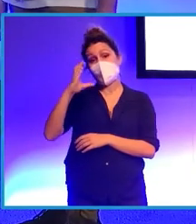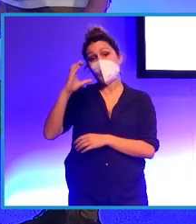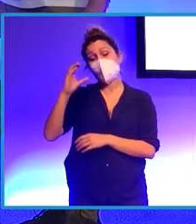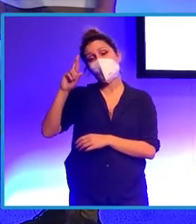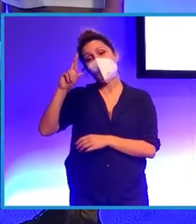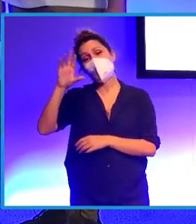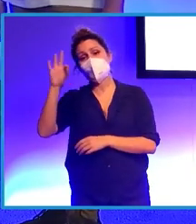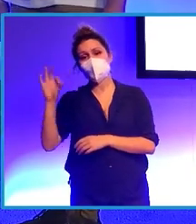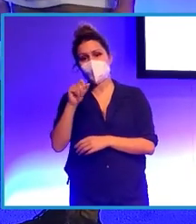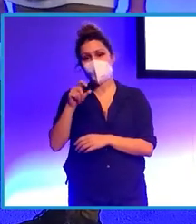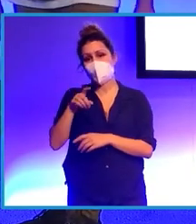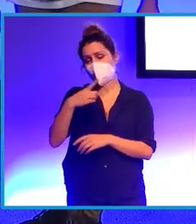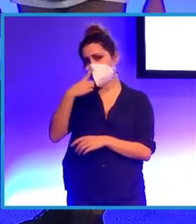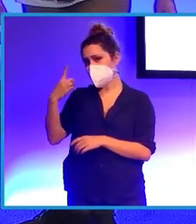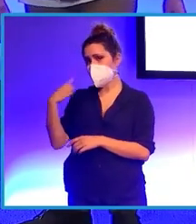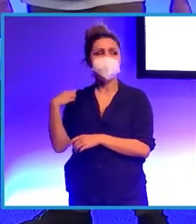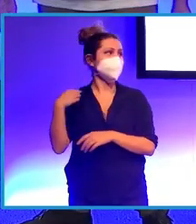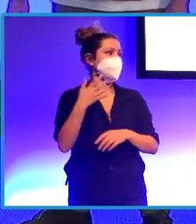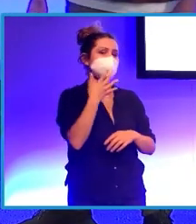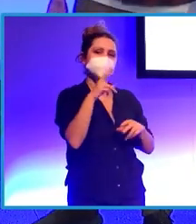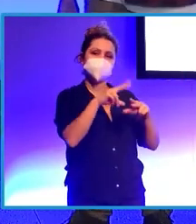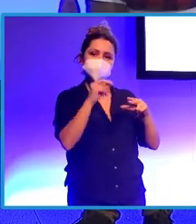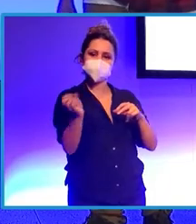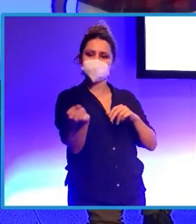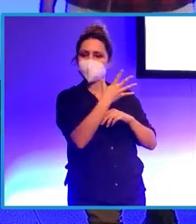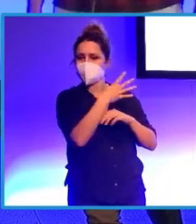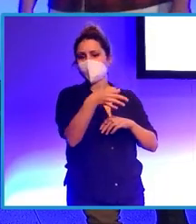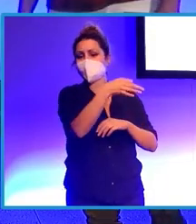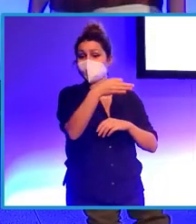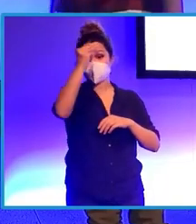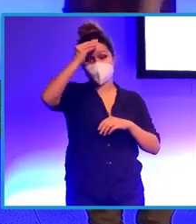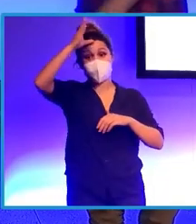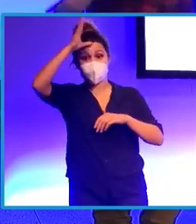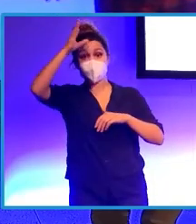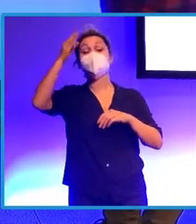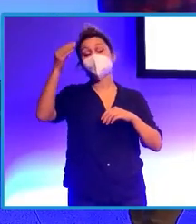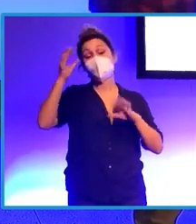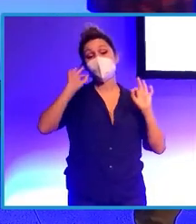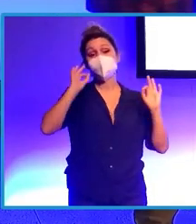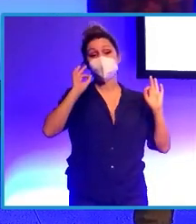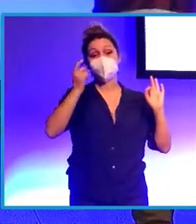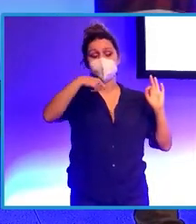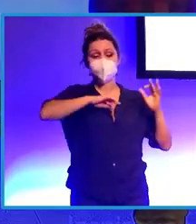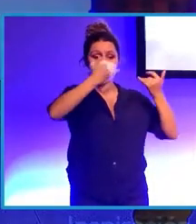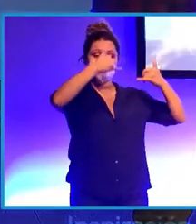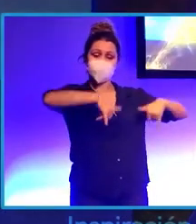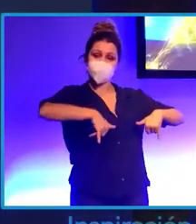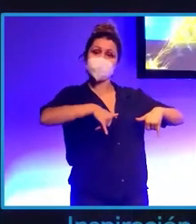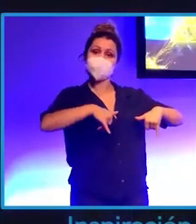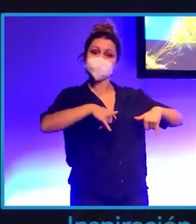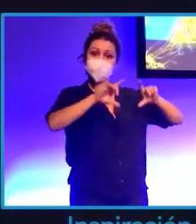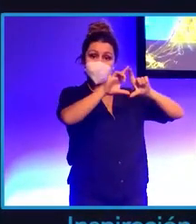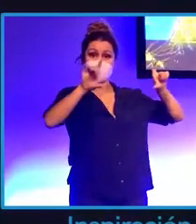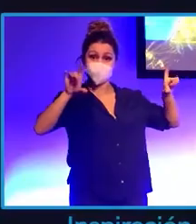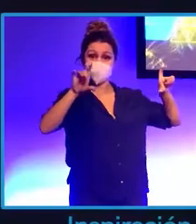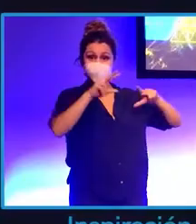Si puedes soltarme, por favor, el vídeo de Islas de Talento, el de la gala. El año pasado hicimos una gala, Vídeo Reporiso apostó por hacer